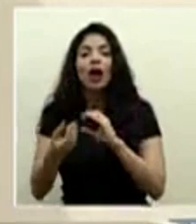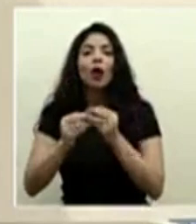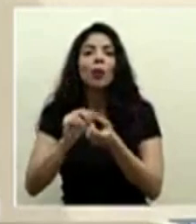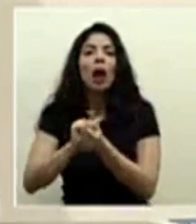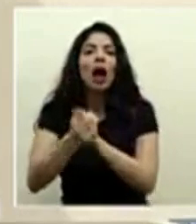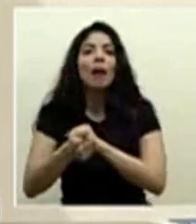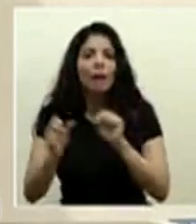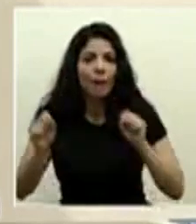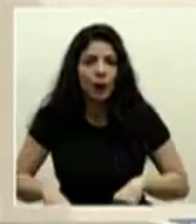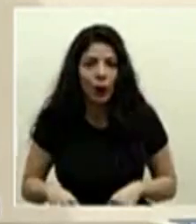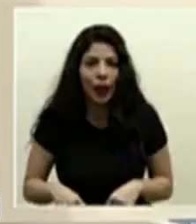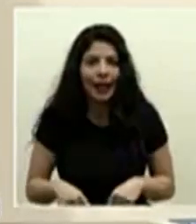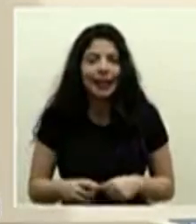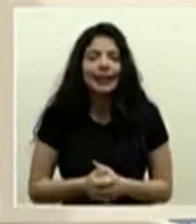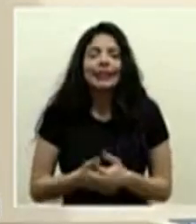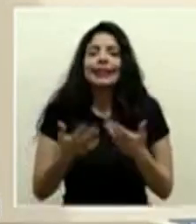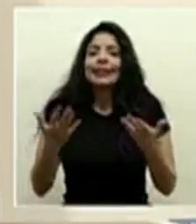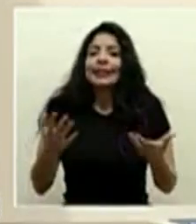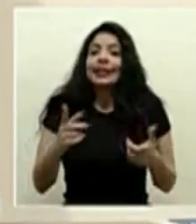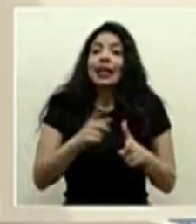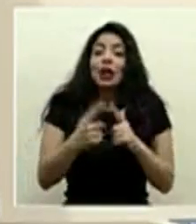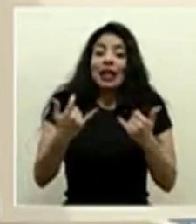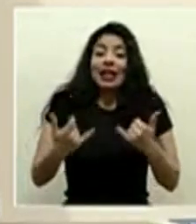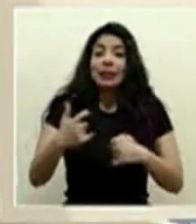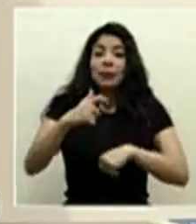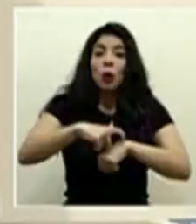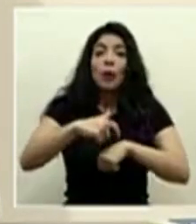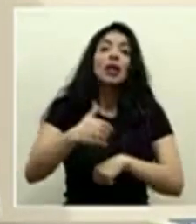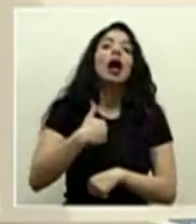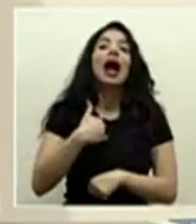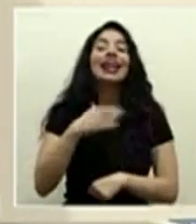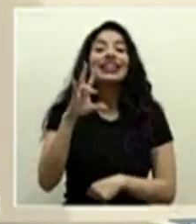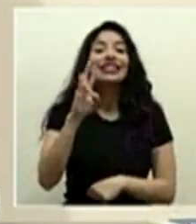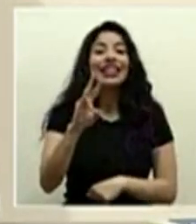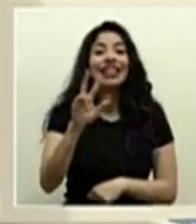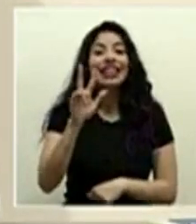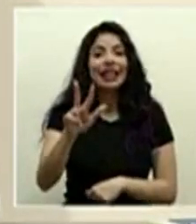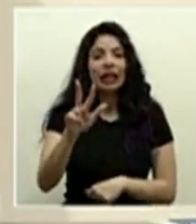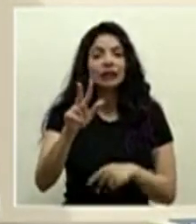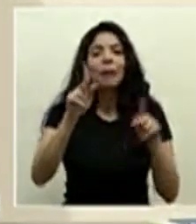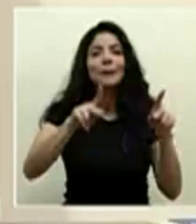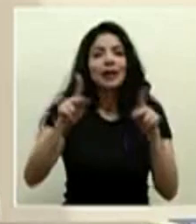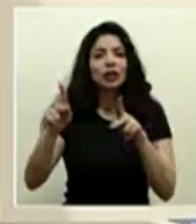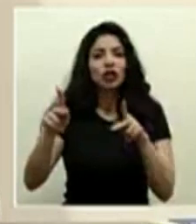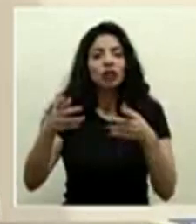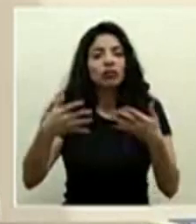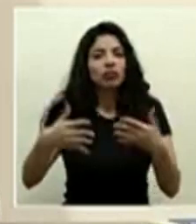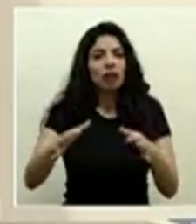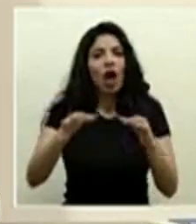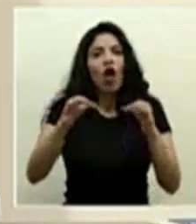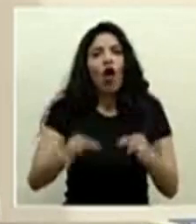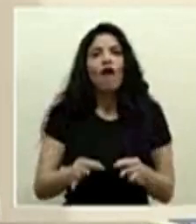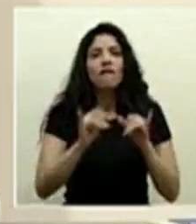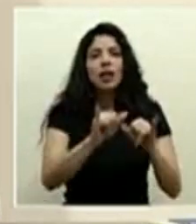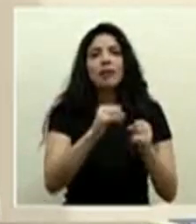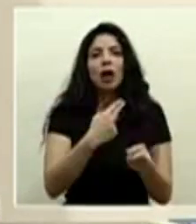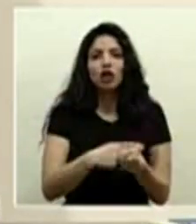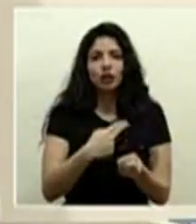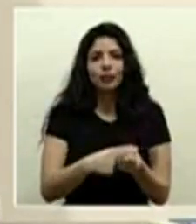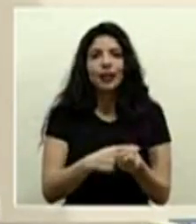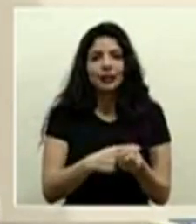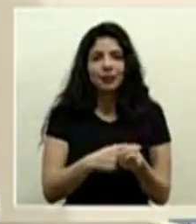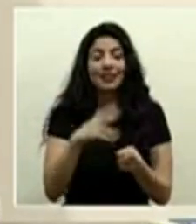de la conferencia de prensa en este momento tenemos 73 pacientes confirmados en hospitales